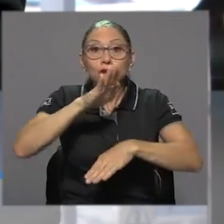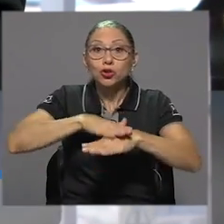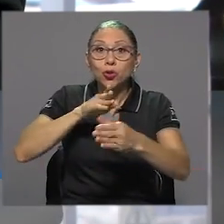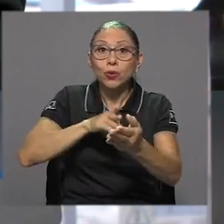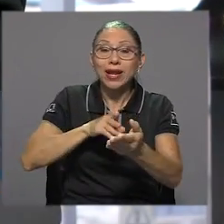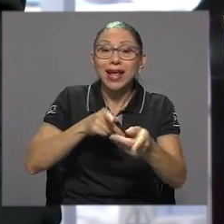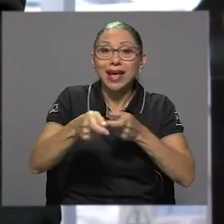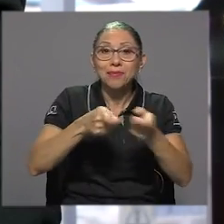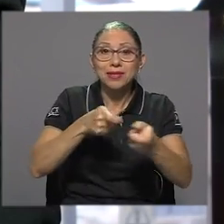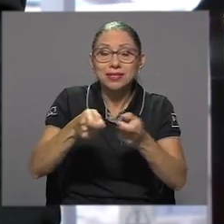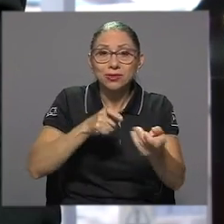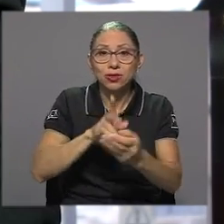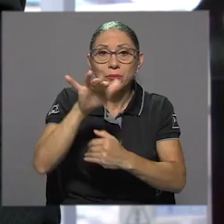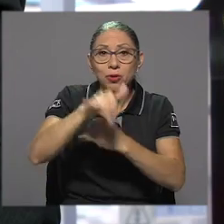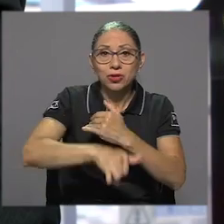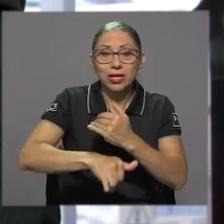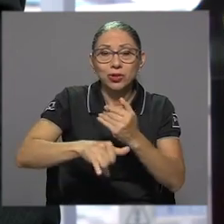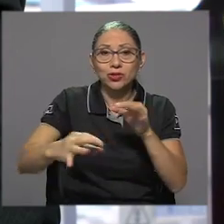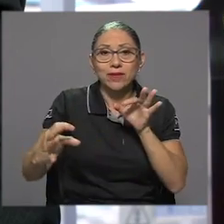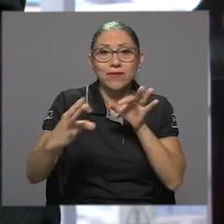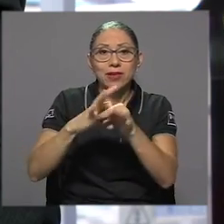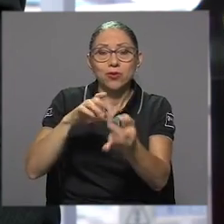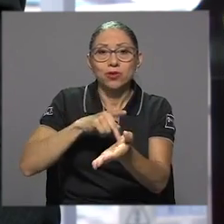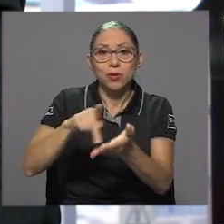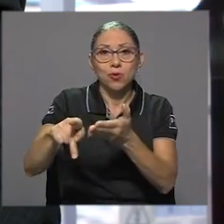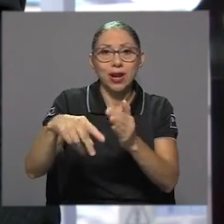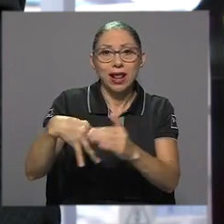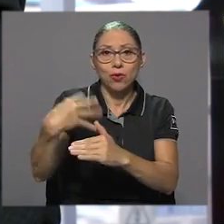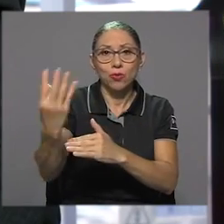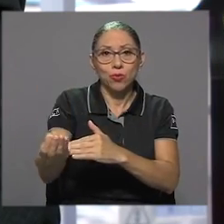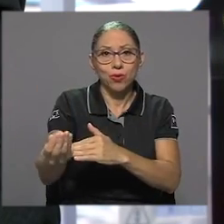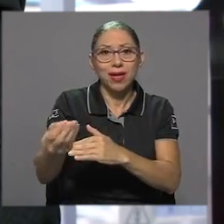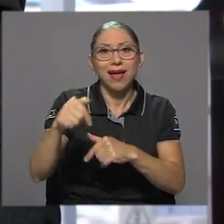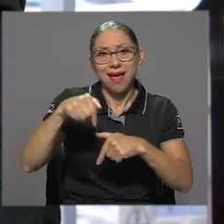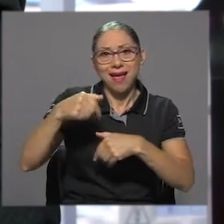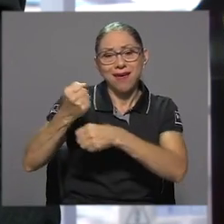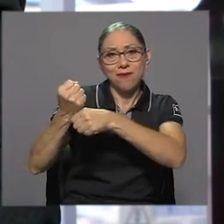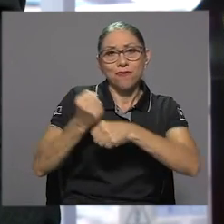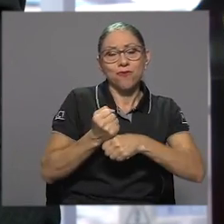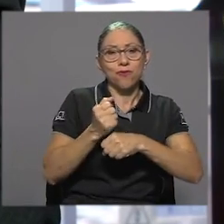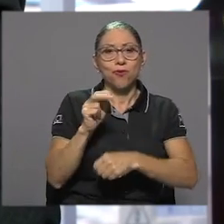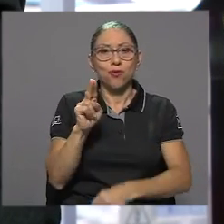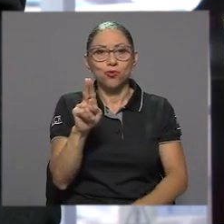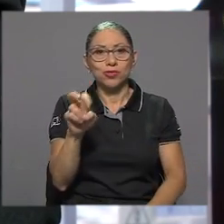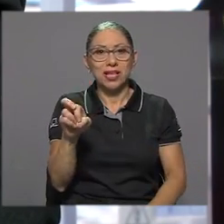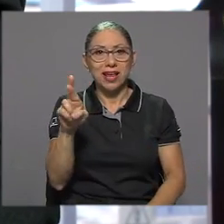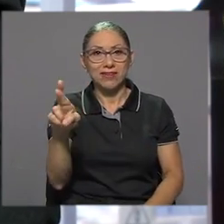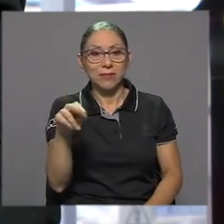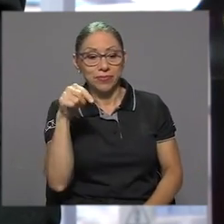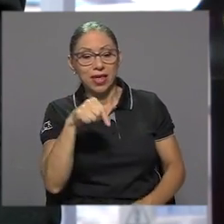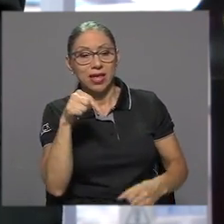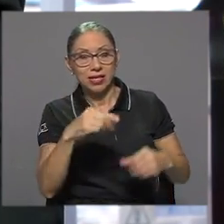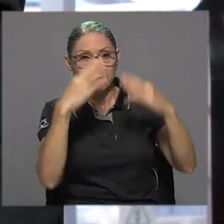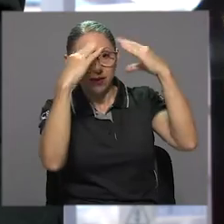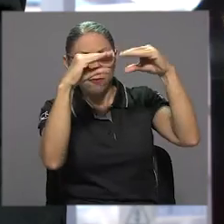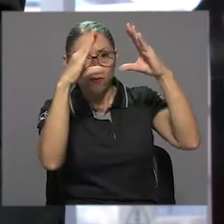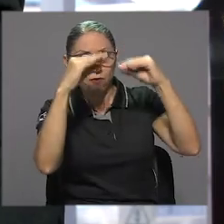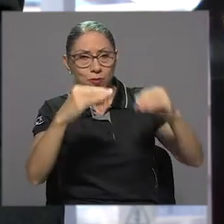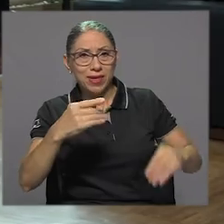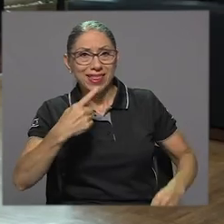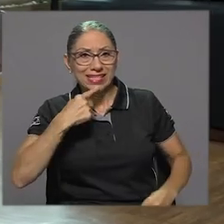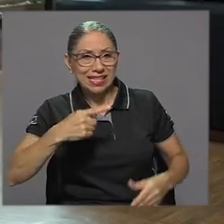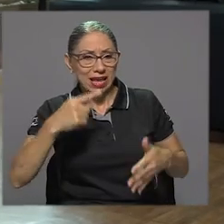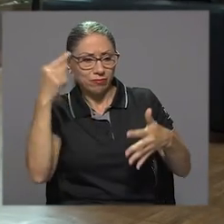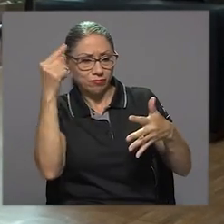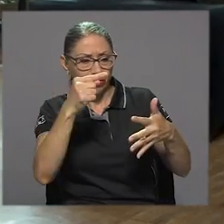la administración de proyectos de vínculo remunerado con el sector externo en la Fundación UCR. En ese informe venía